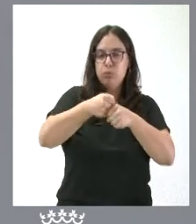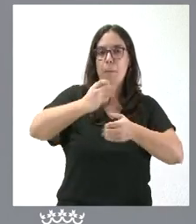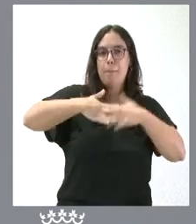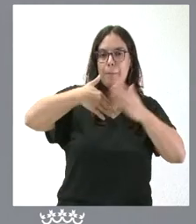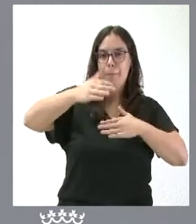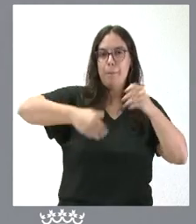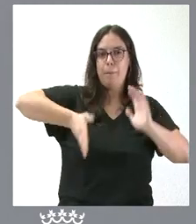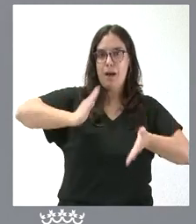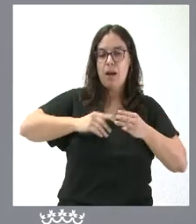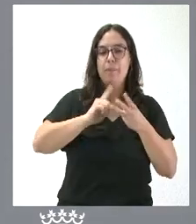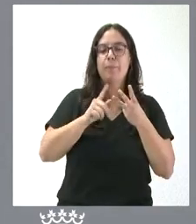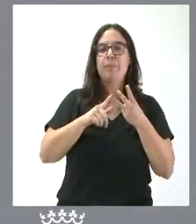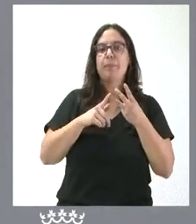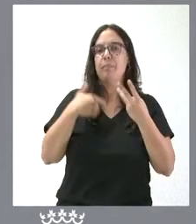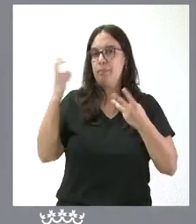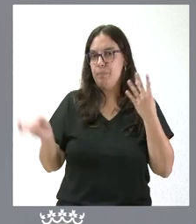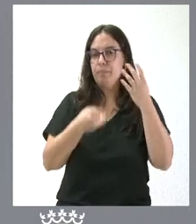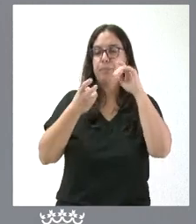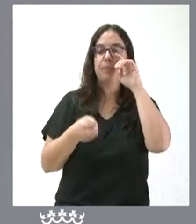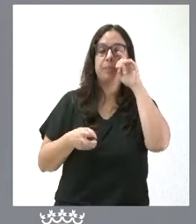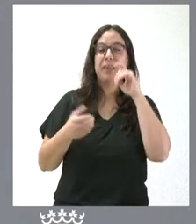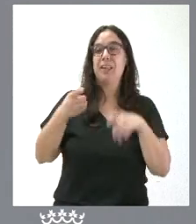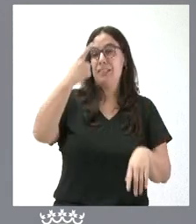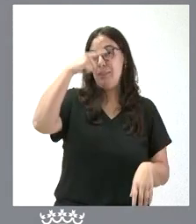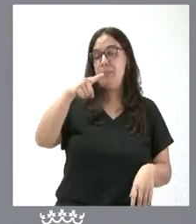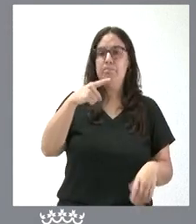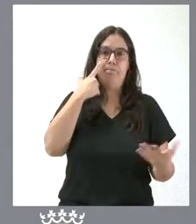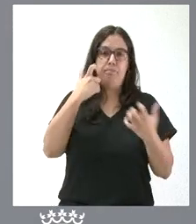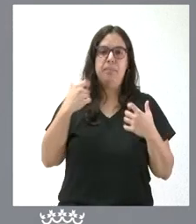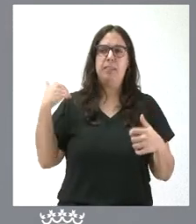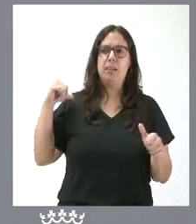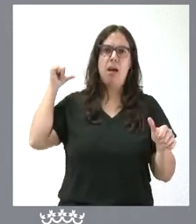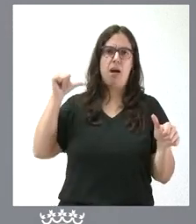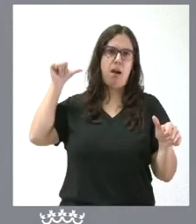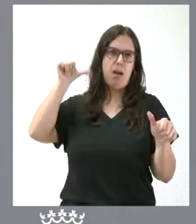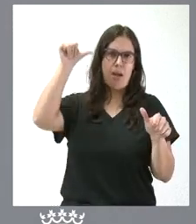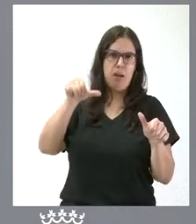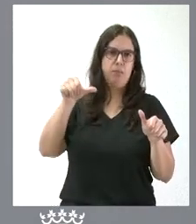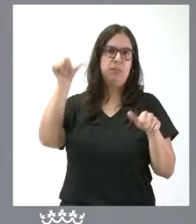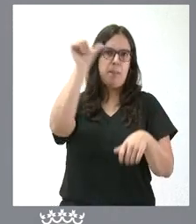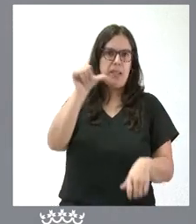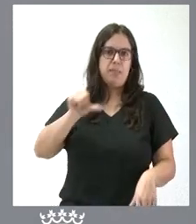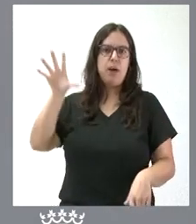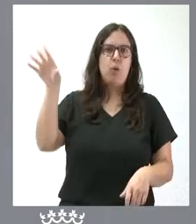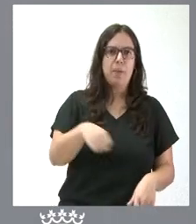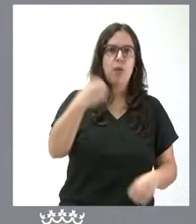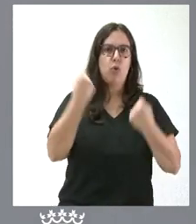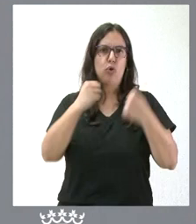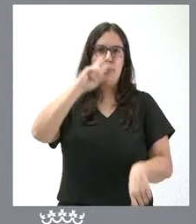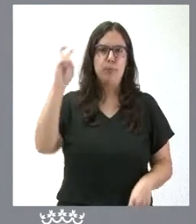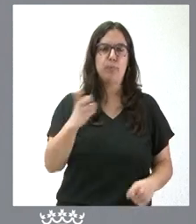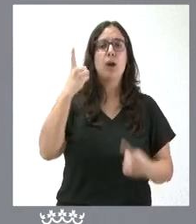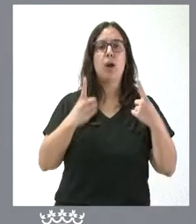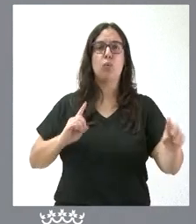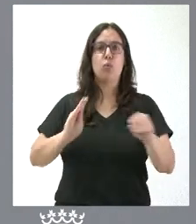de incendios forestales. Llevamos, como ustedes han podido apreciar, varios consejos de Gobierno, con la adquisición de vehículos, muchos de ellos financiados